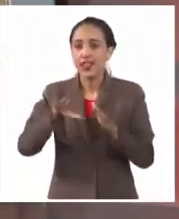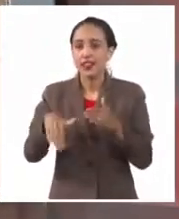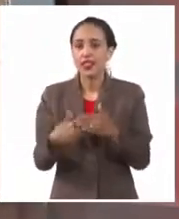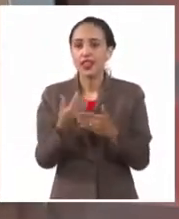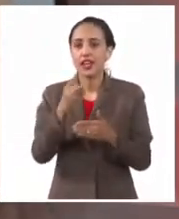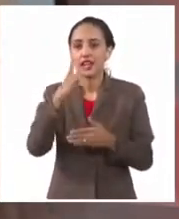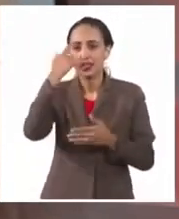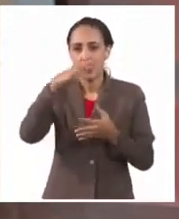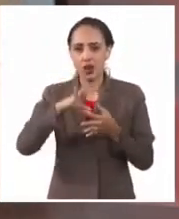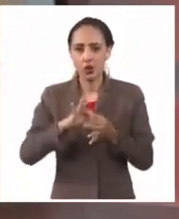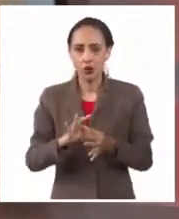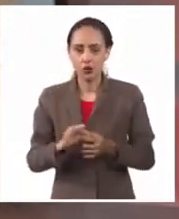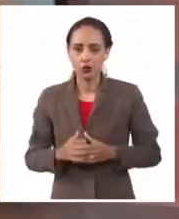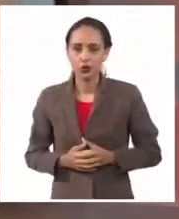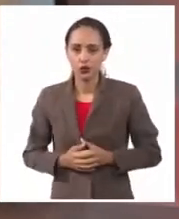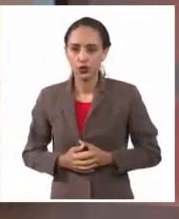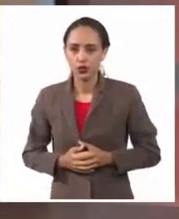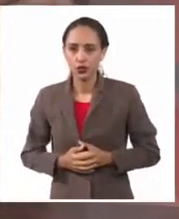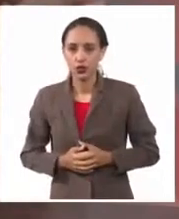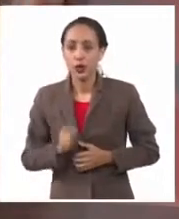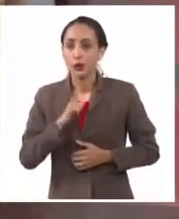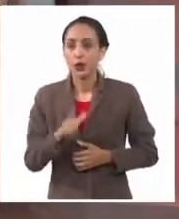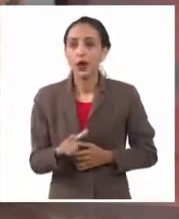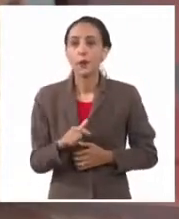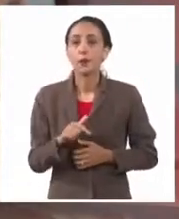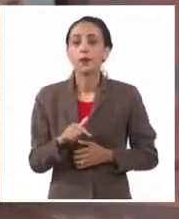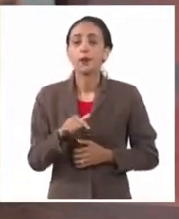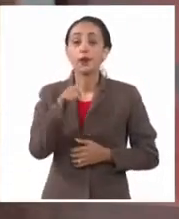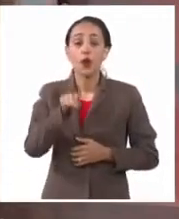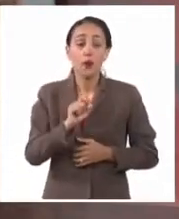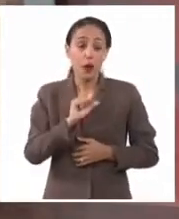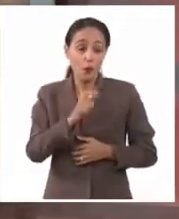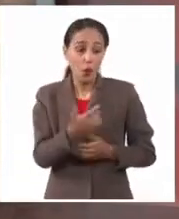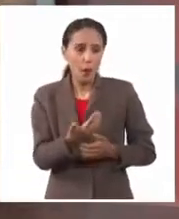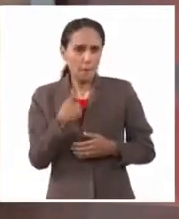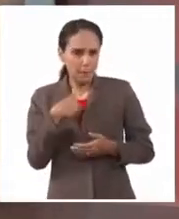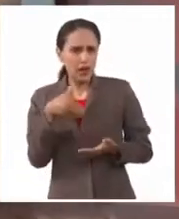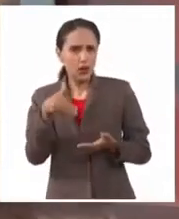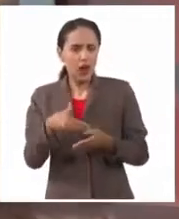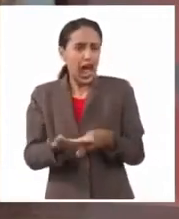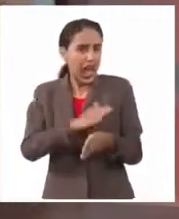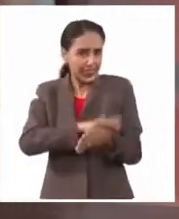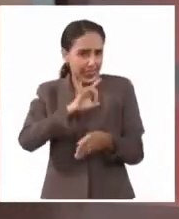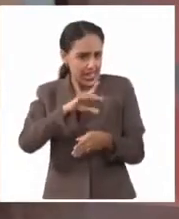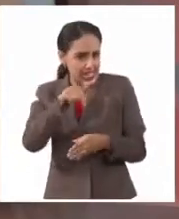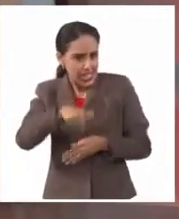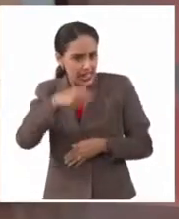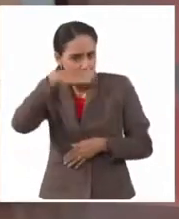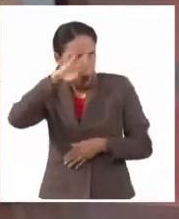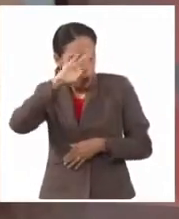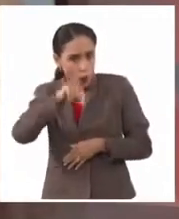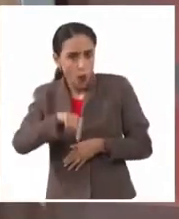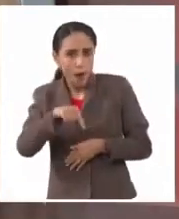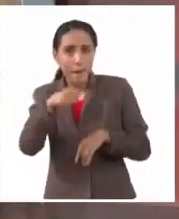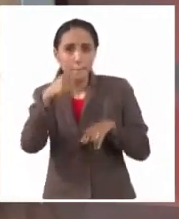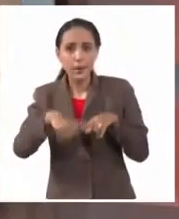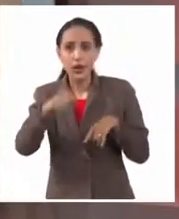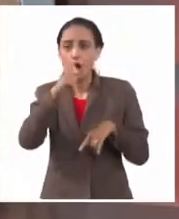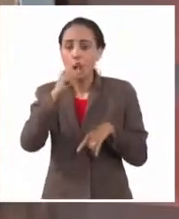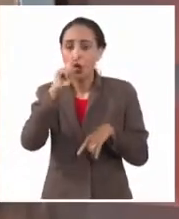agosto. Aún cuando el envío haya llegado con anterioridad al 15 de agosto, el que la Aduana